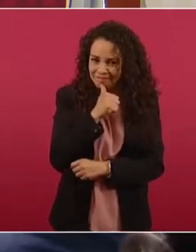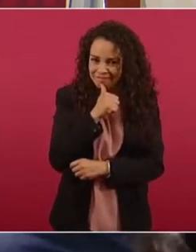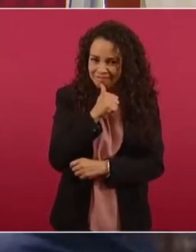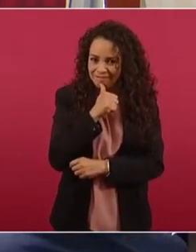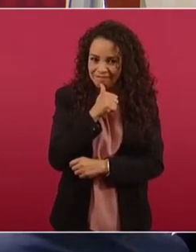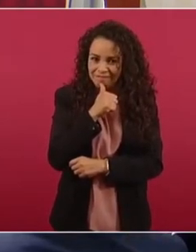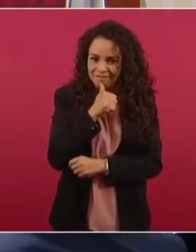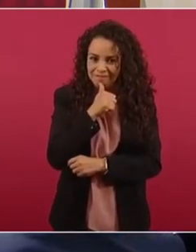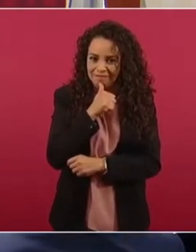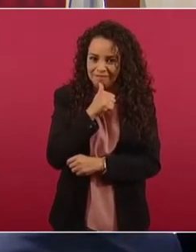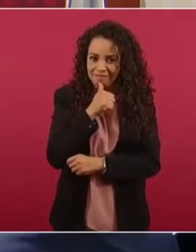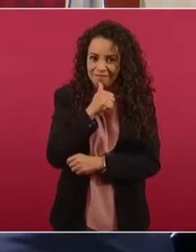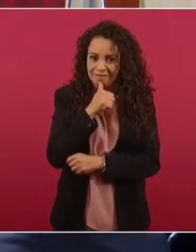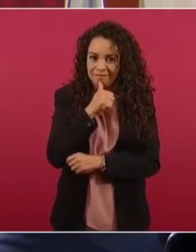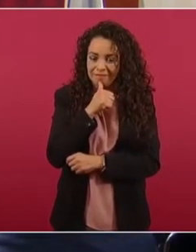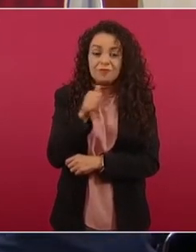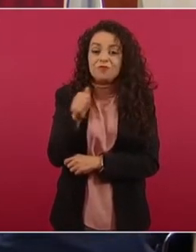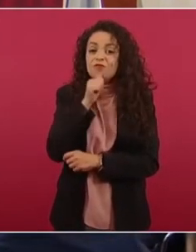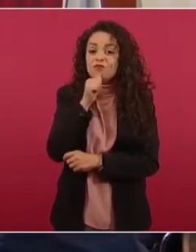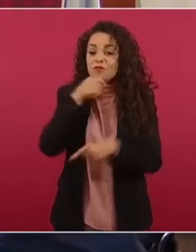no se está trabajando?